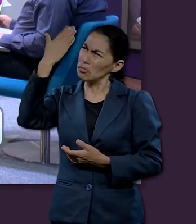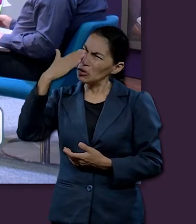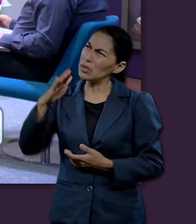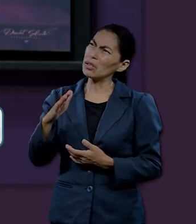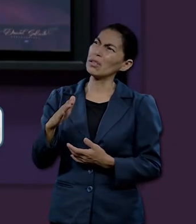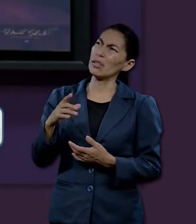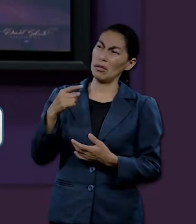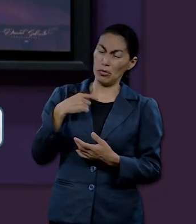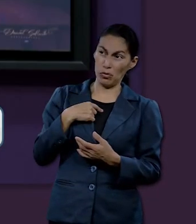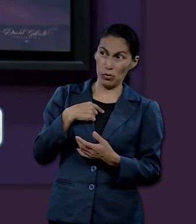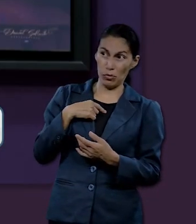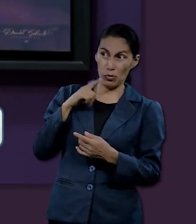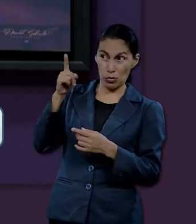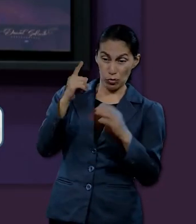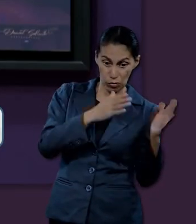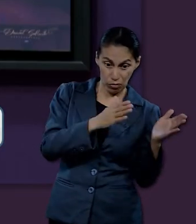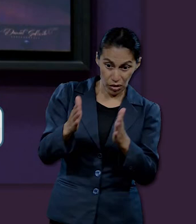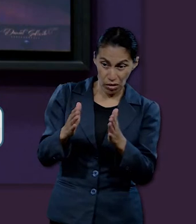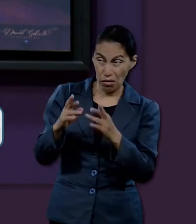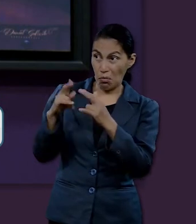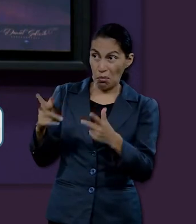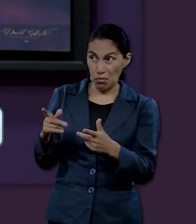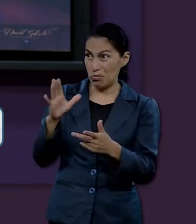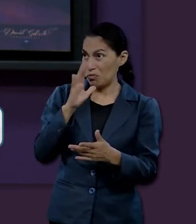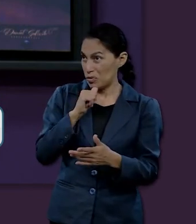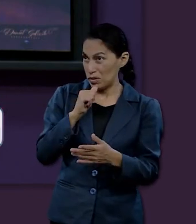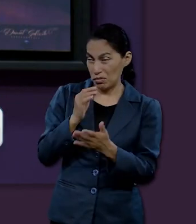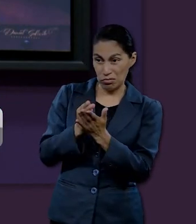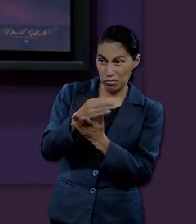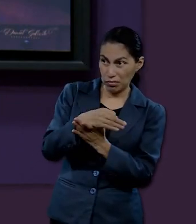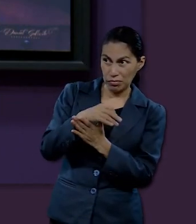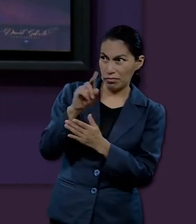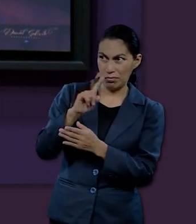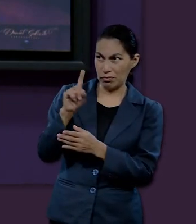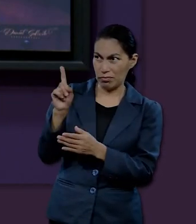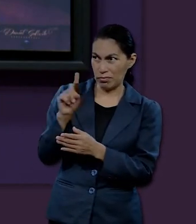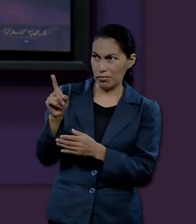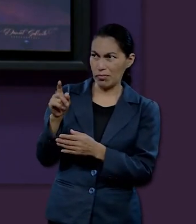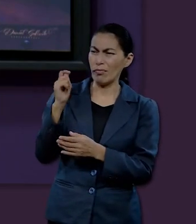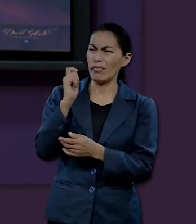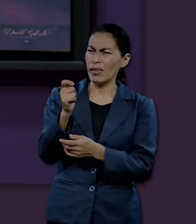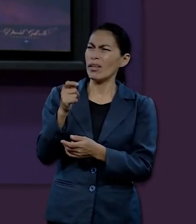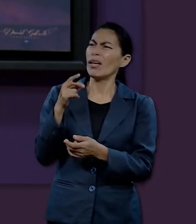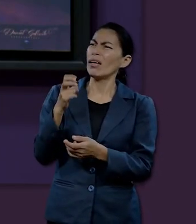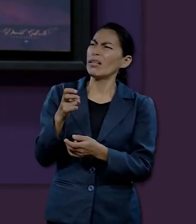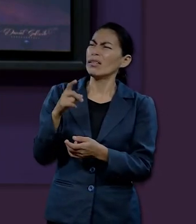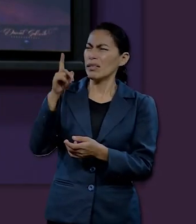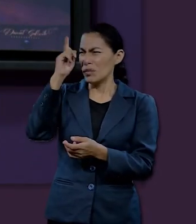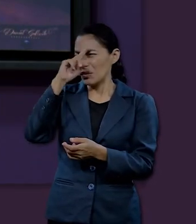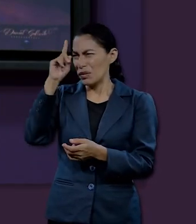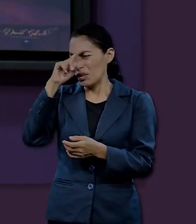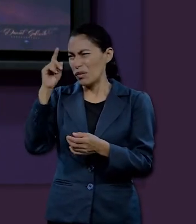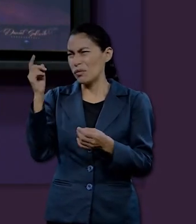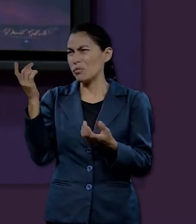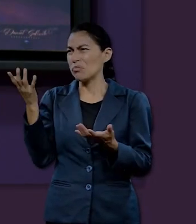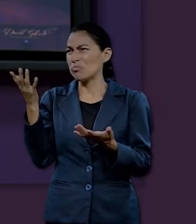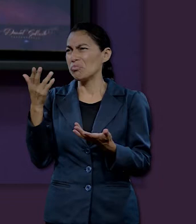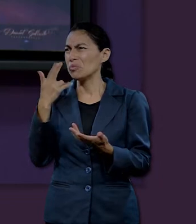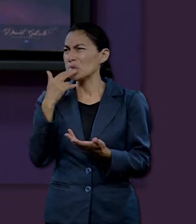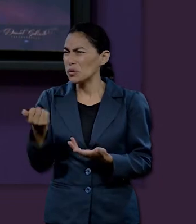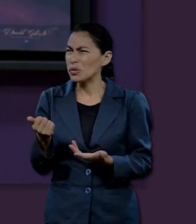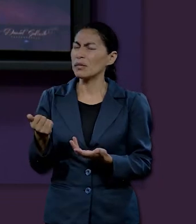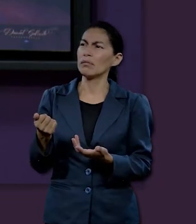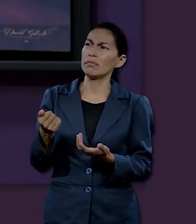puedes todo, que no es posible frustrar ninguno de tus planes. ¿Quién es este, has preguntado, que sin mi consentimiento oscurece mi